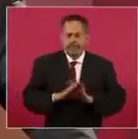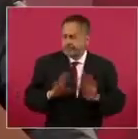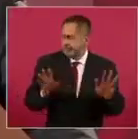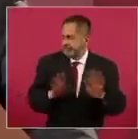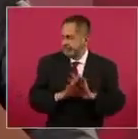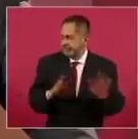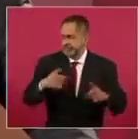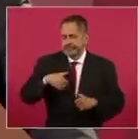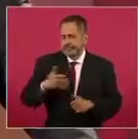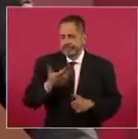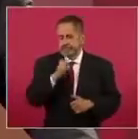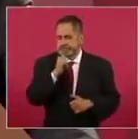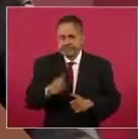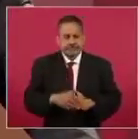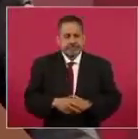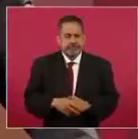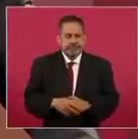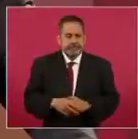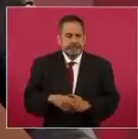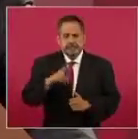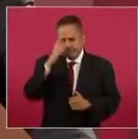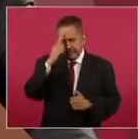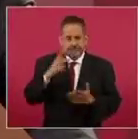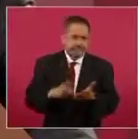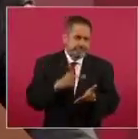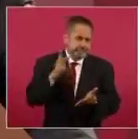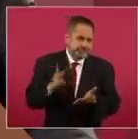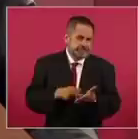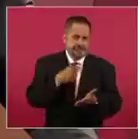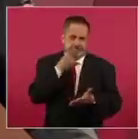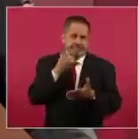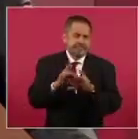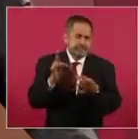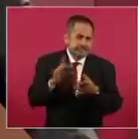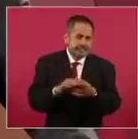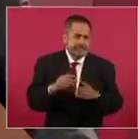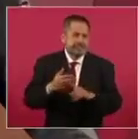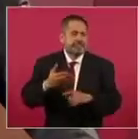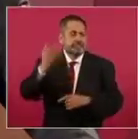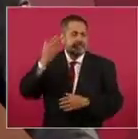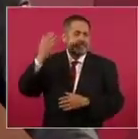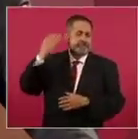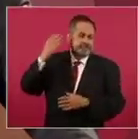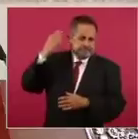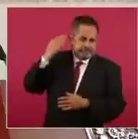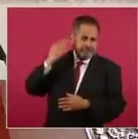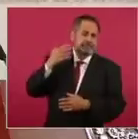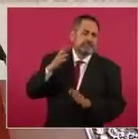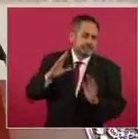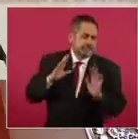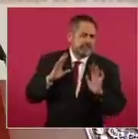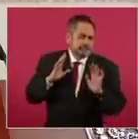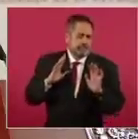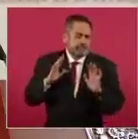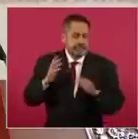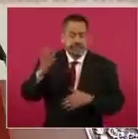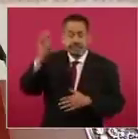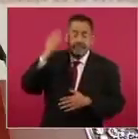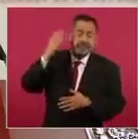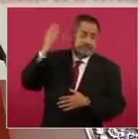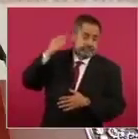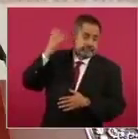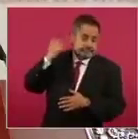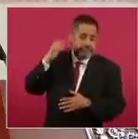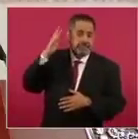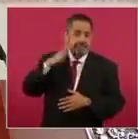¿Se acuerdan que siempre hemos hablado de cómo antes, cuando imperaba la